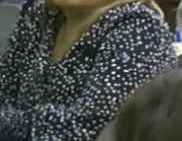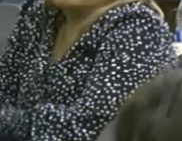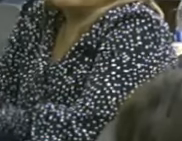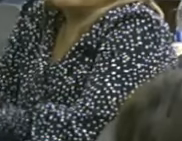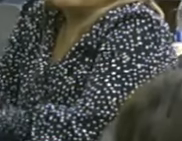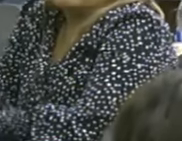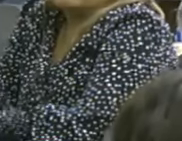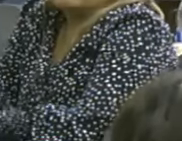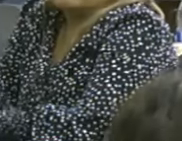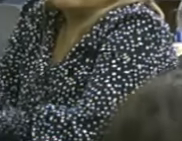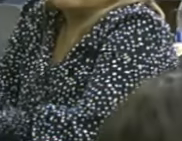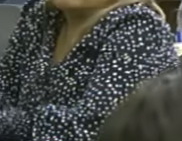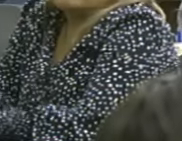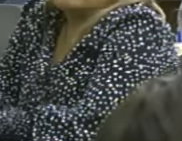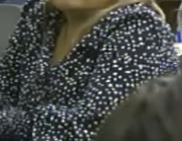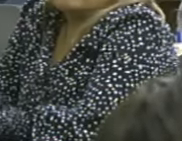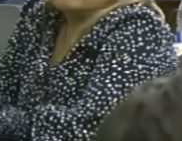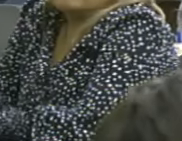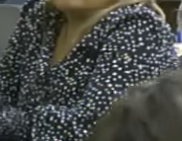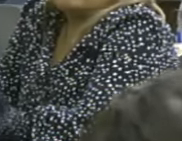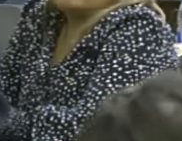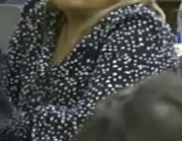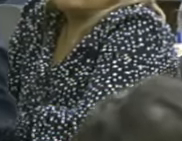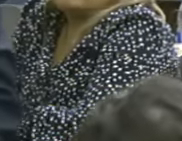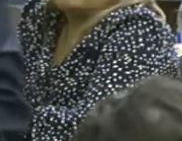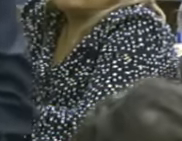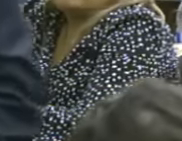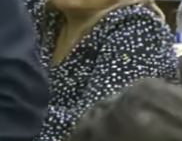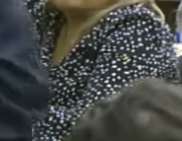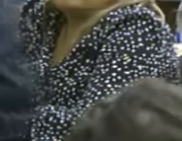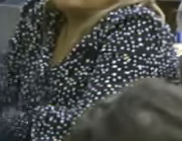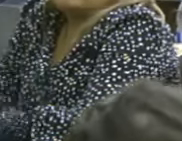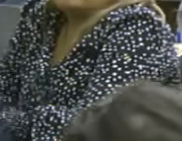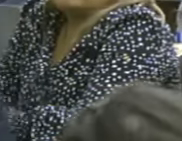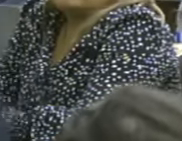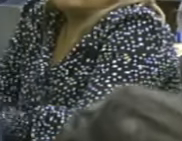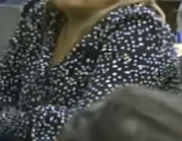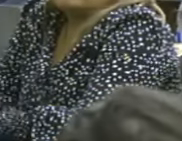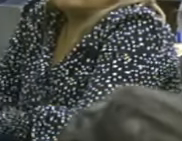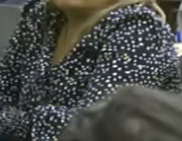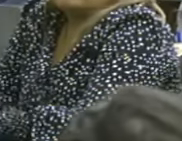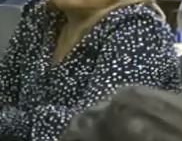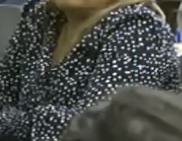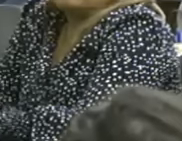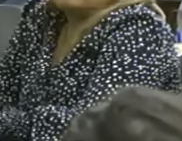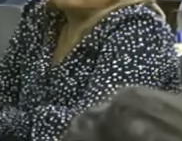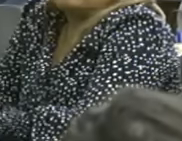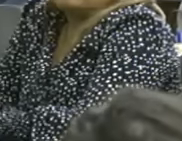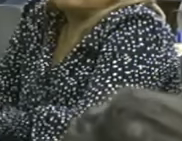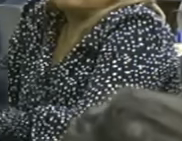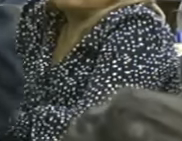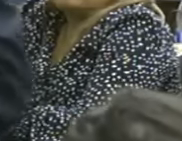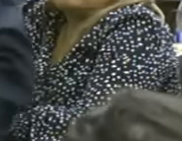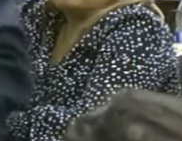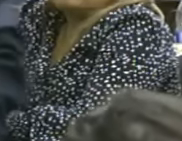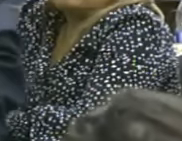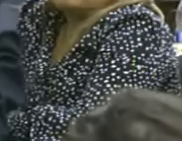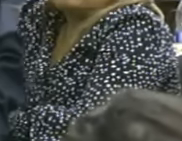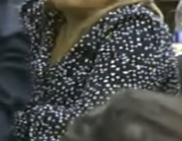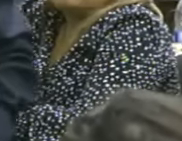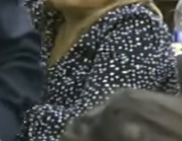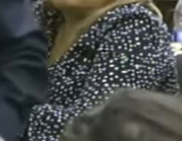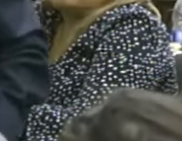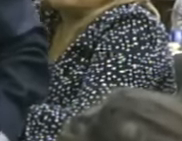yo conozco muy bien la historia del partido